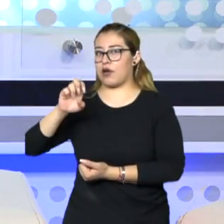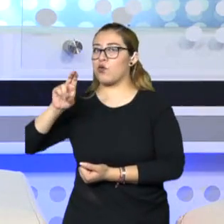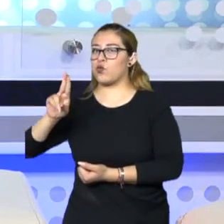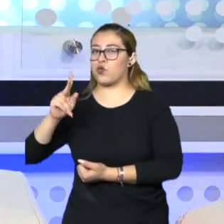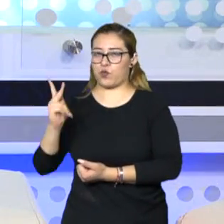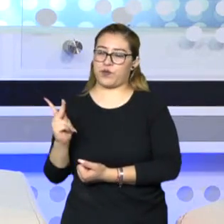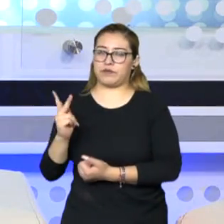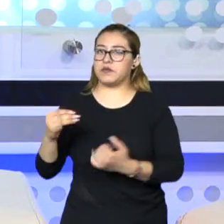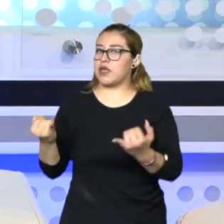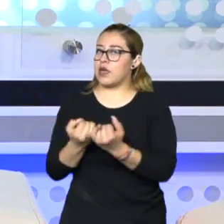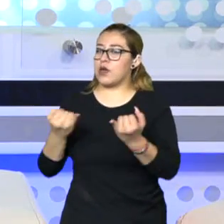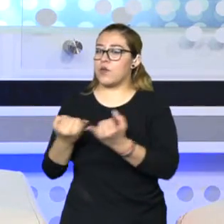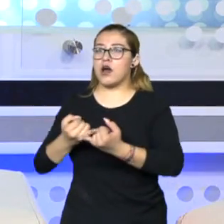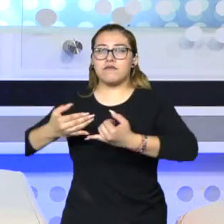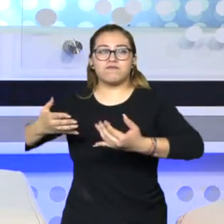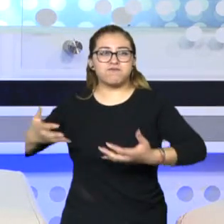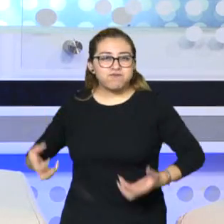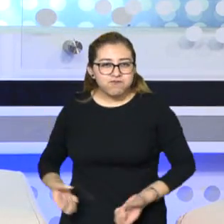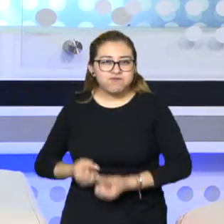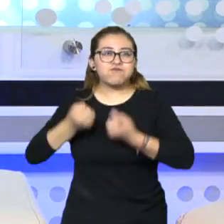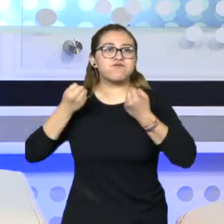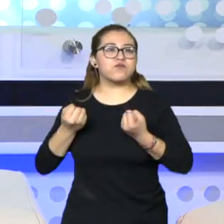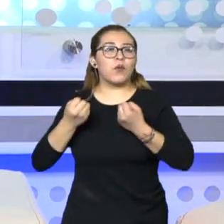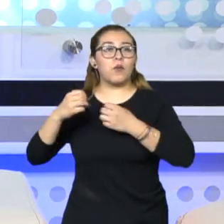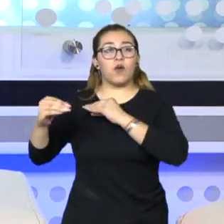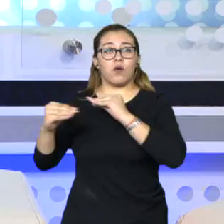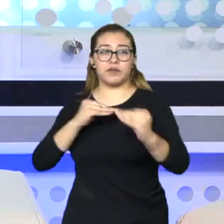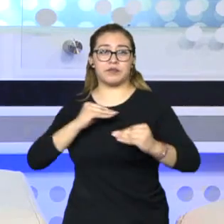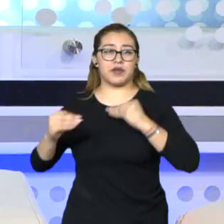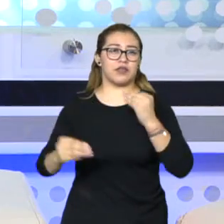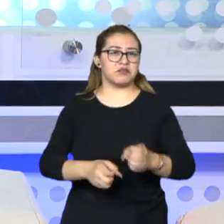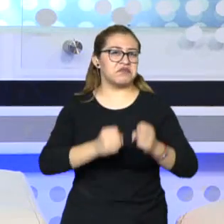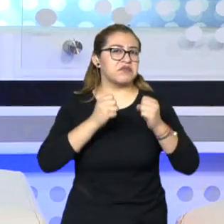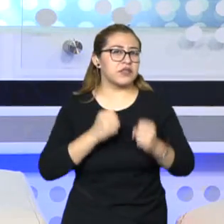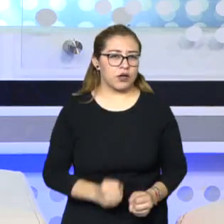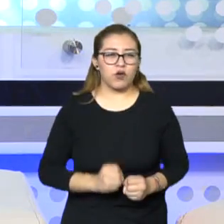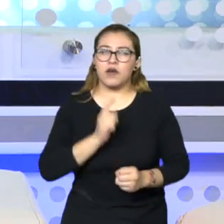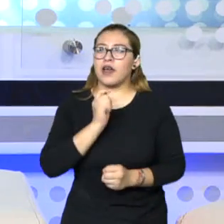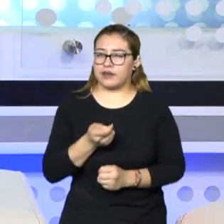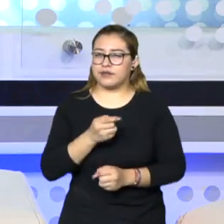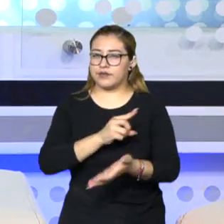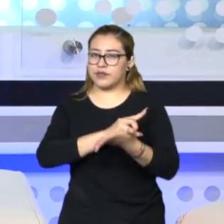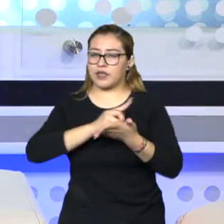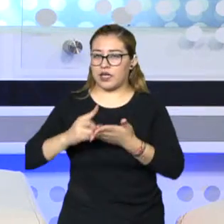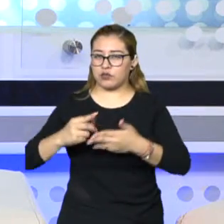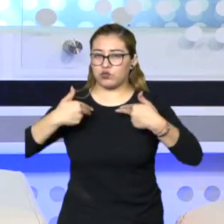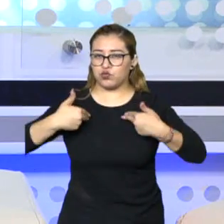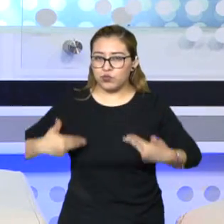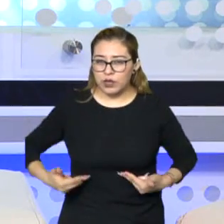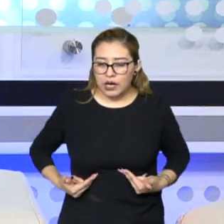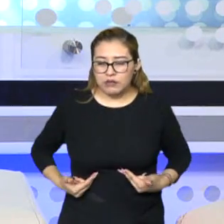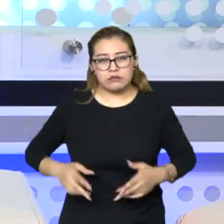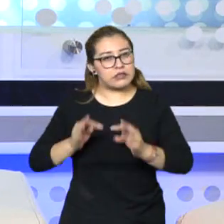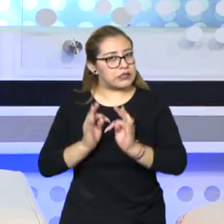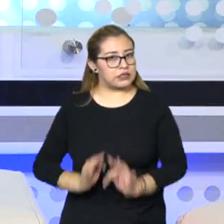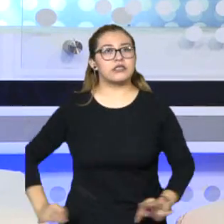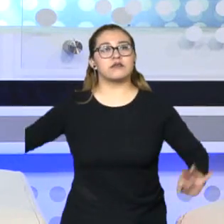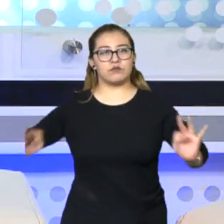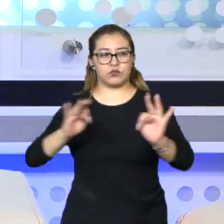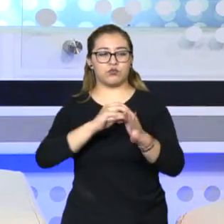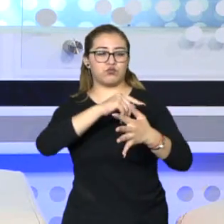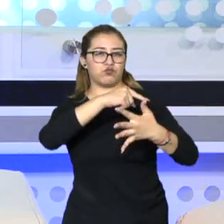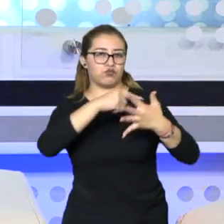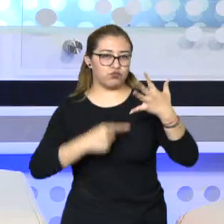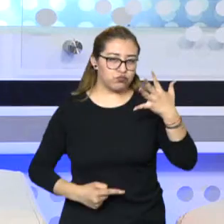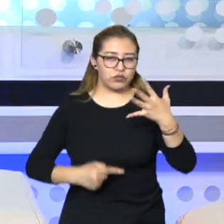que también trata de garantizar los derechos humanos, los derechos fundamentales, las